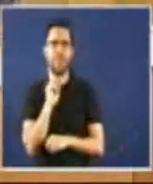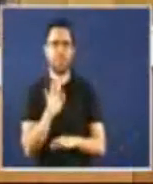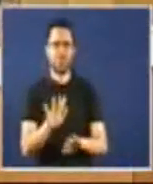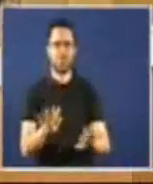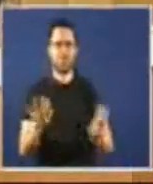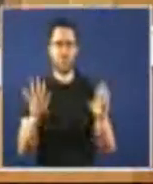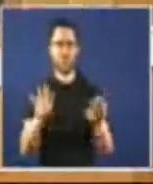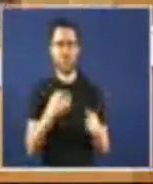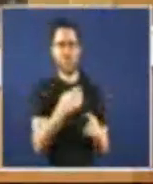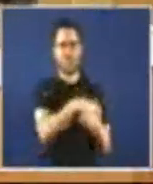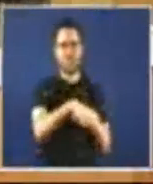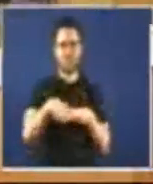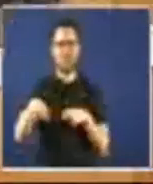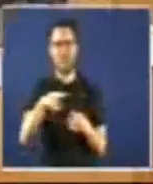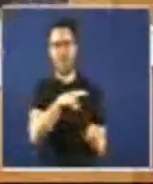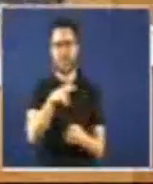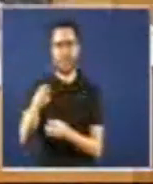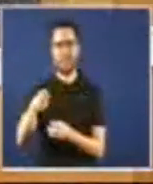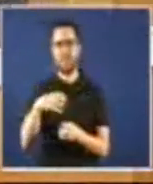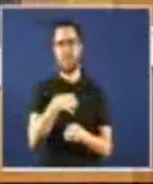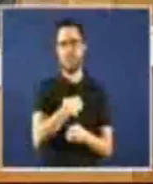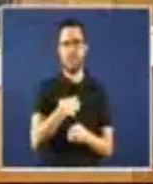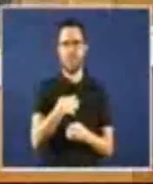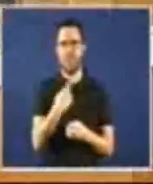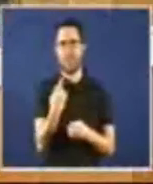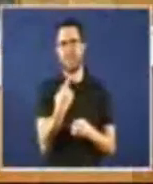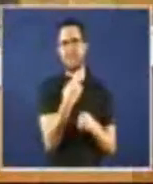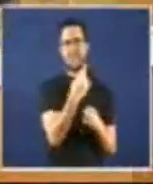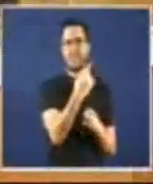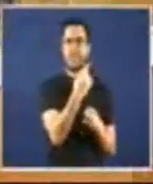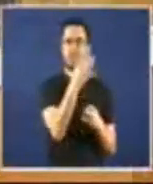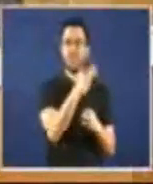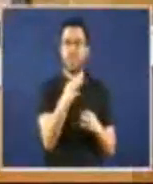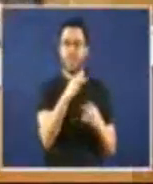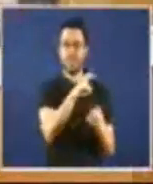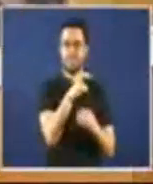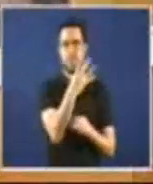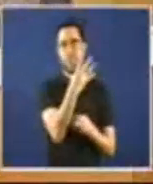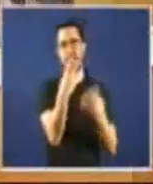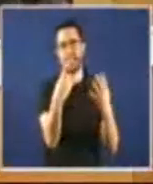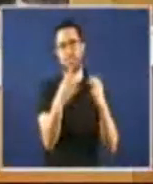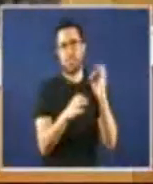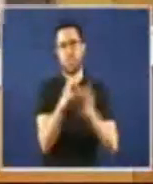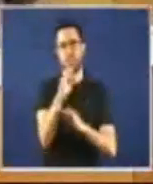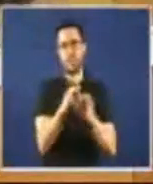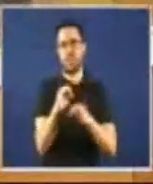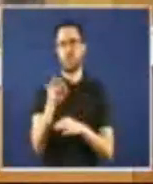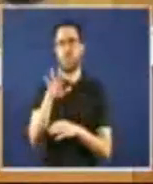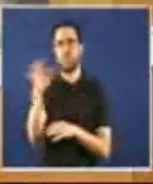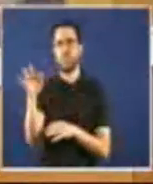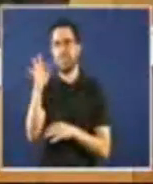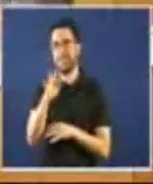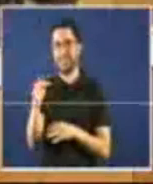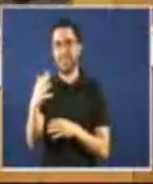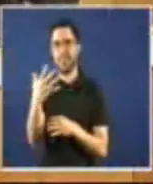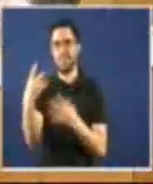os ingresos do traballo representan o 46% do PIB e os da capital o mixtas o 56% polo tanto os